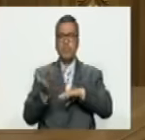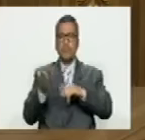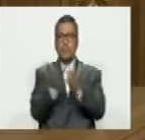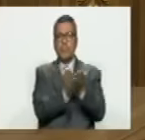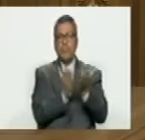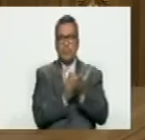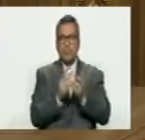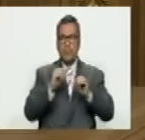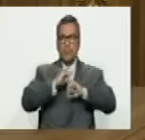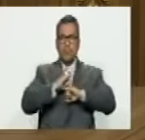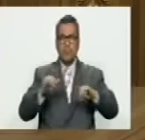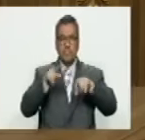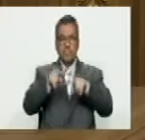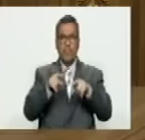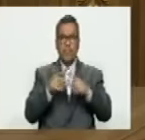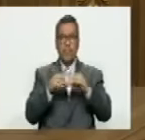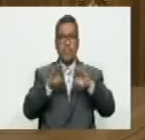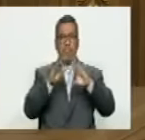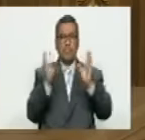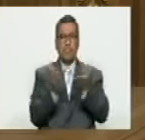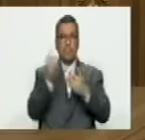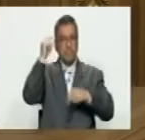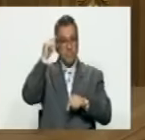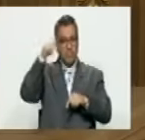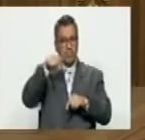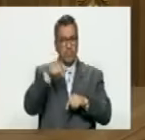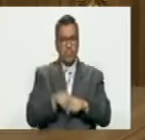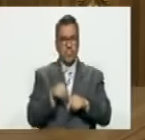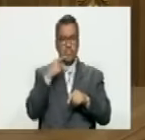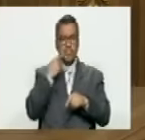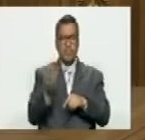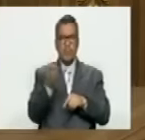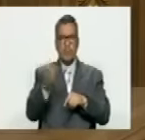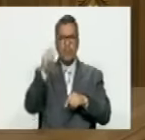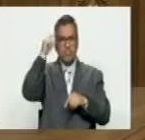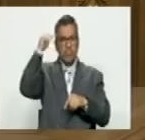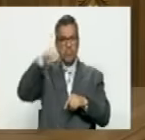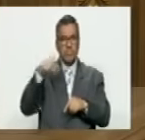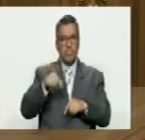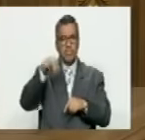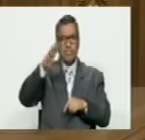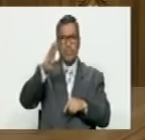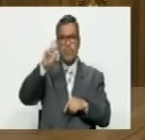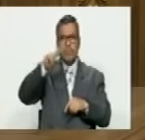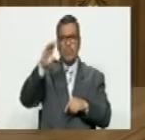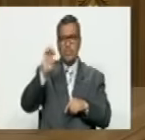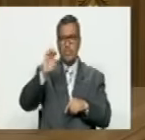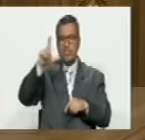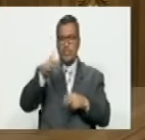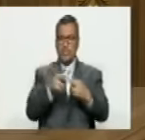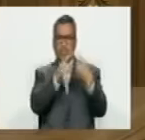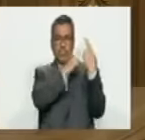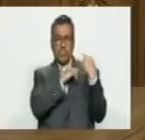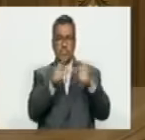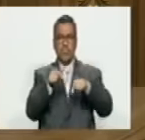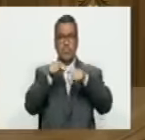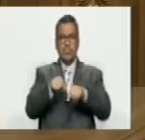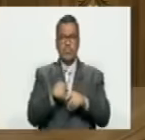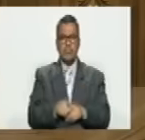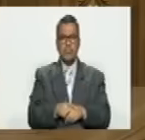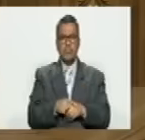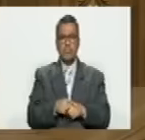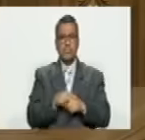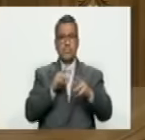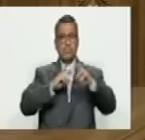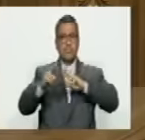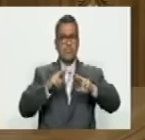estudio que citaron en el resto del mundo hoy para que vean la importancia hoy el señor Borrell el encargado de representar las